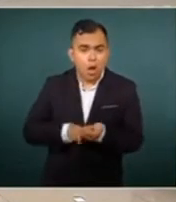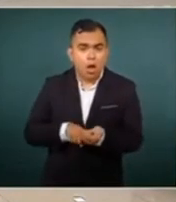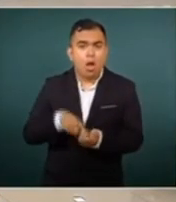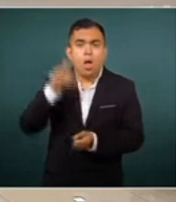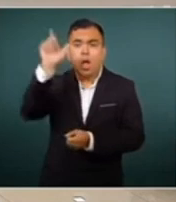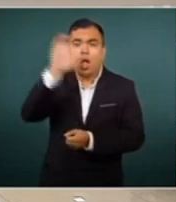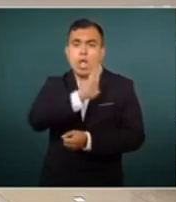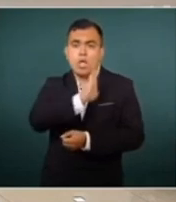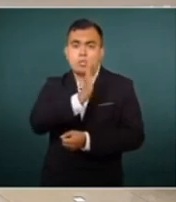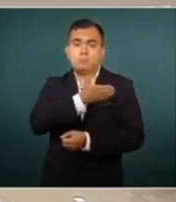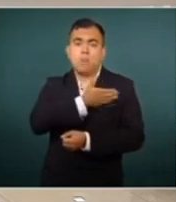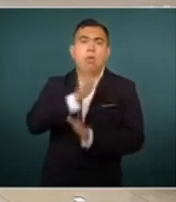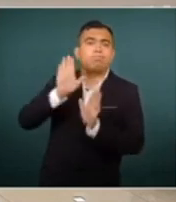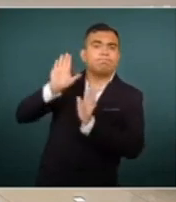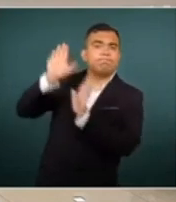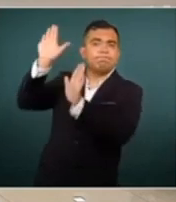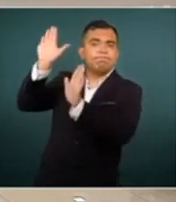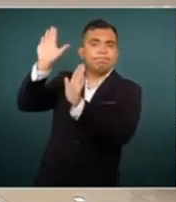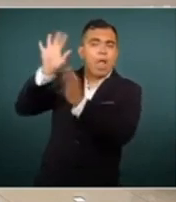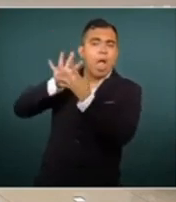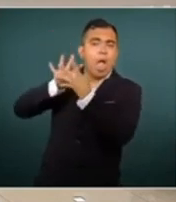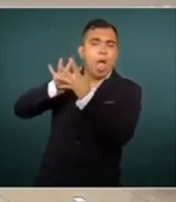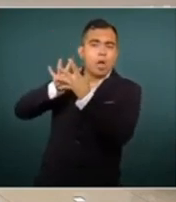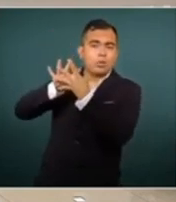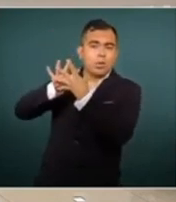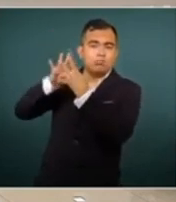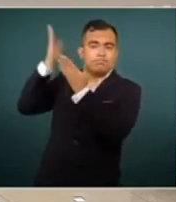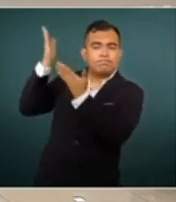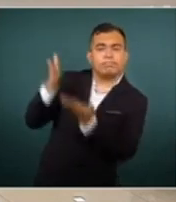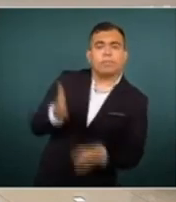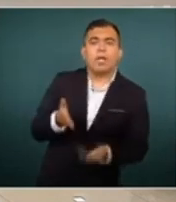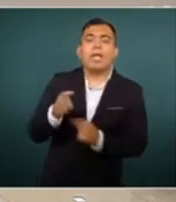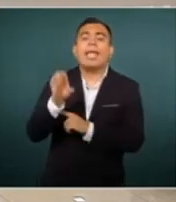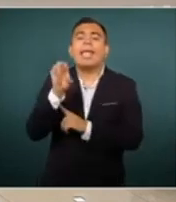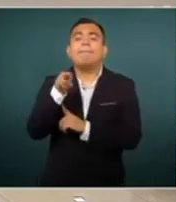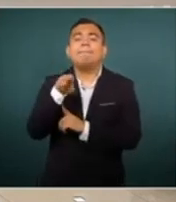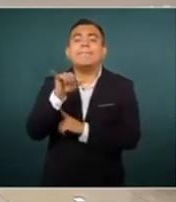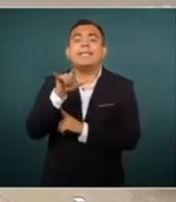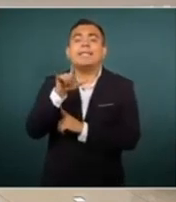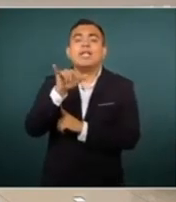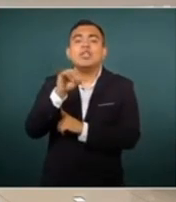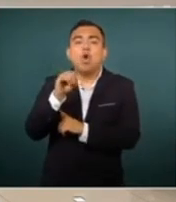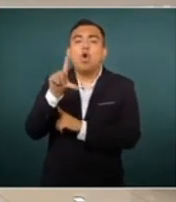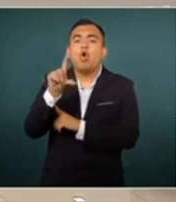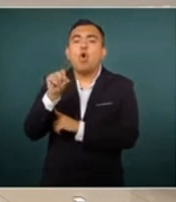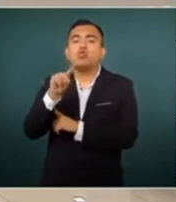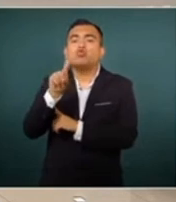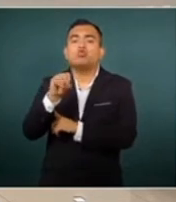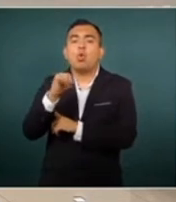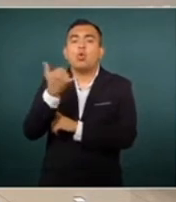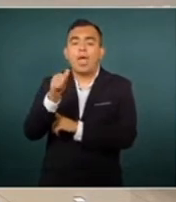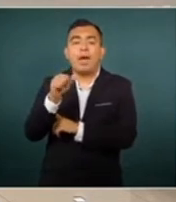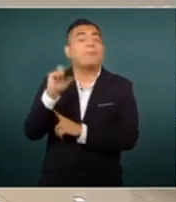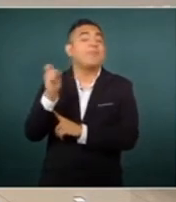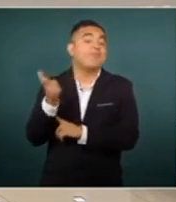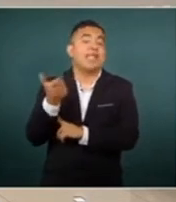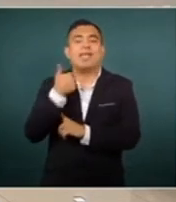España Emilio Lozoya, exdirector de Pemex,